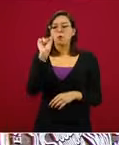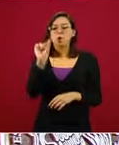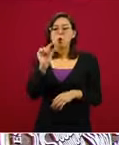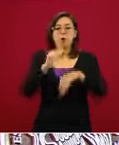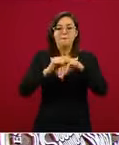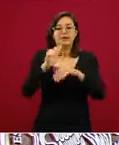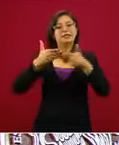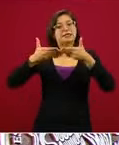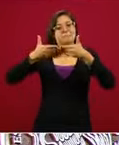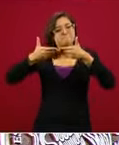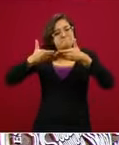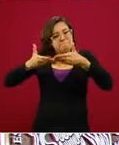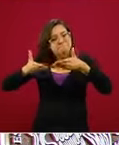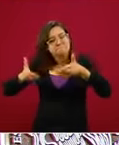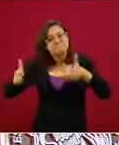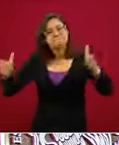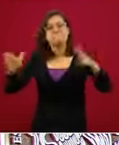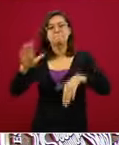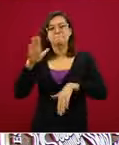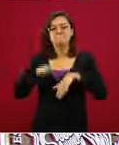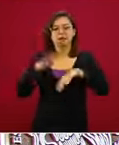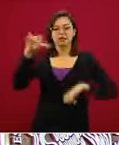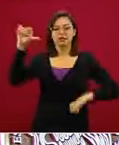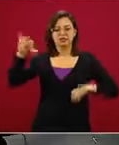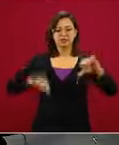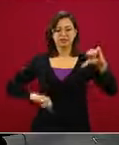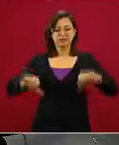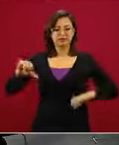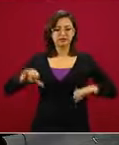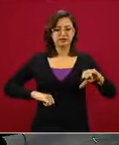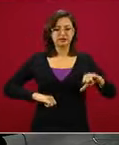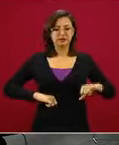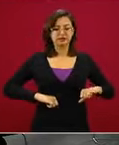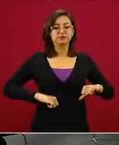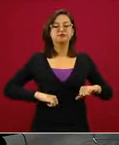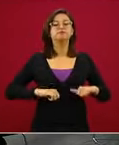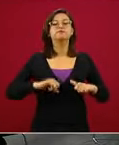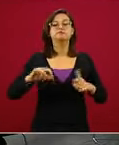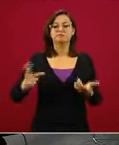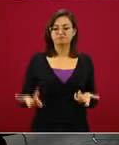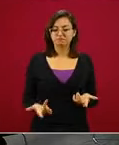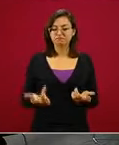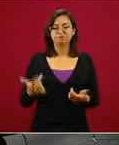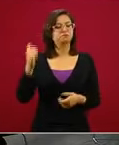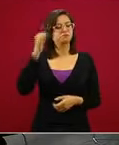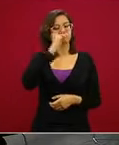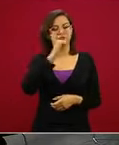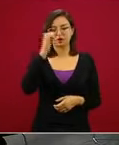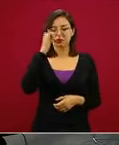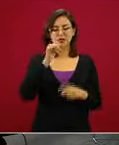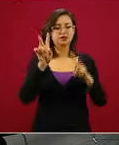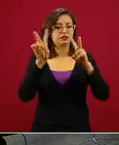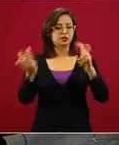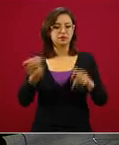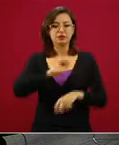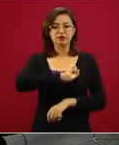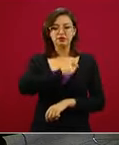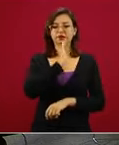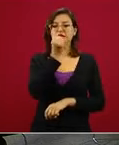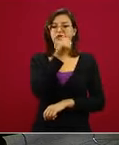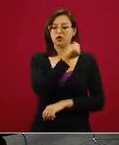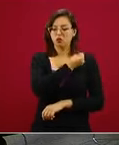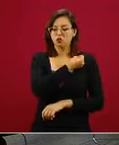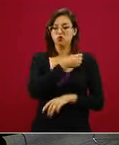actividades que se pueden hacer. De nuevo, siempre el cuidado de las medidas de salud pública